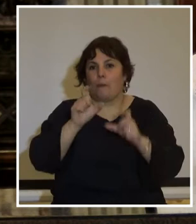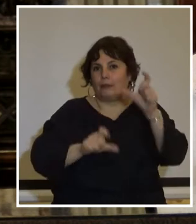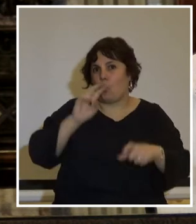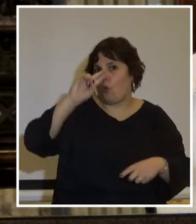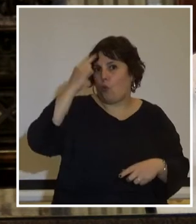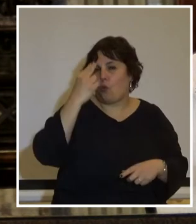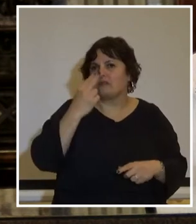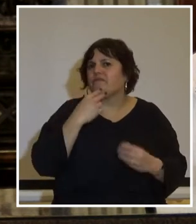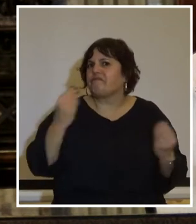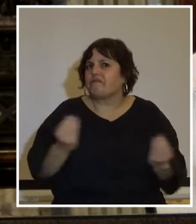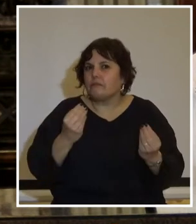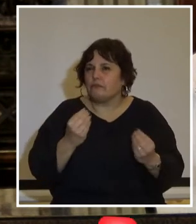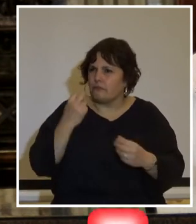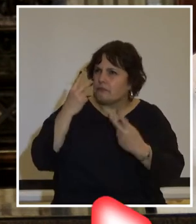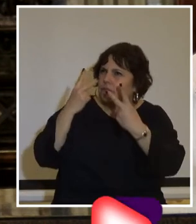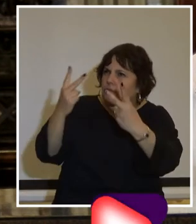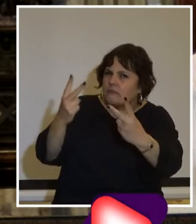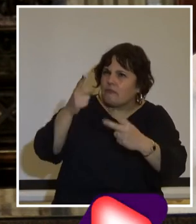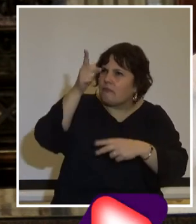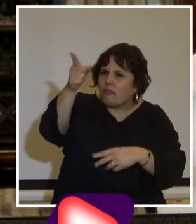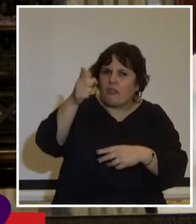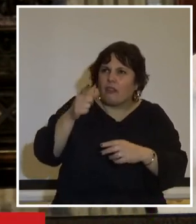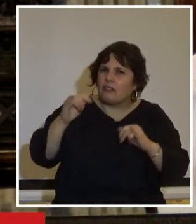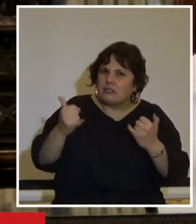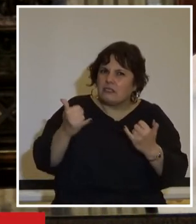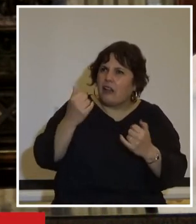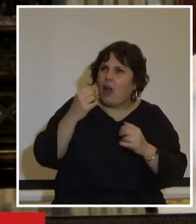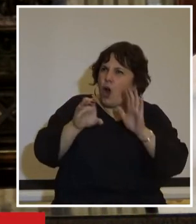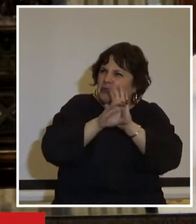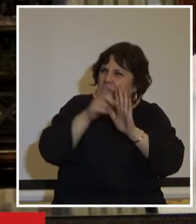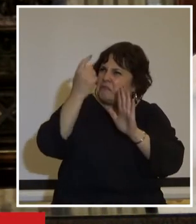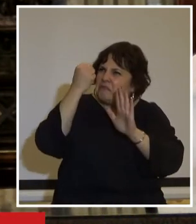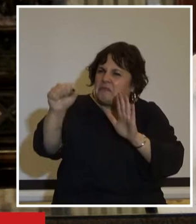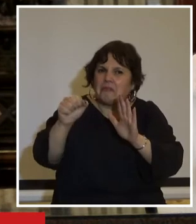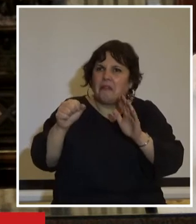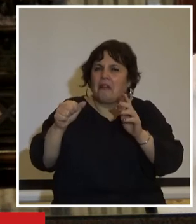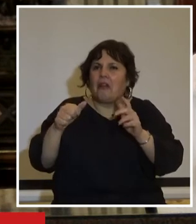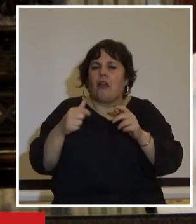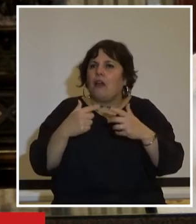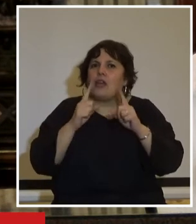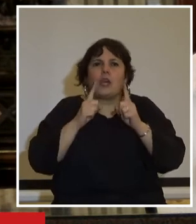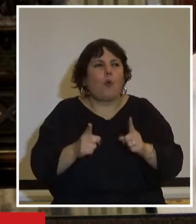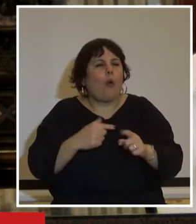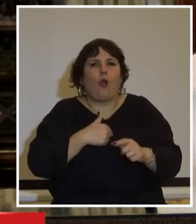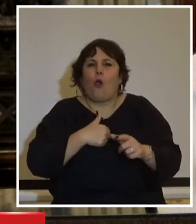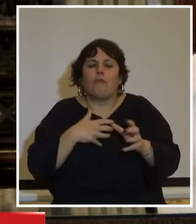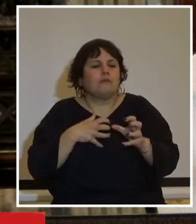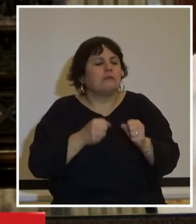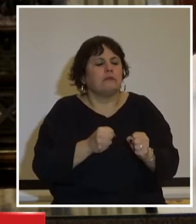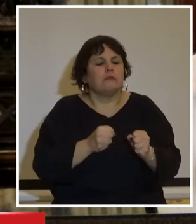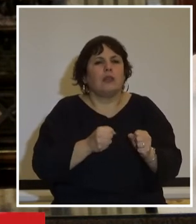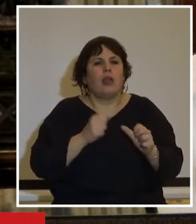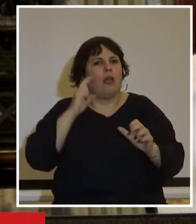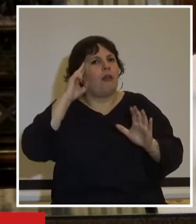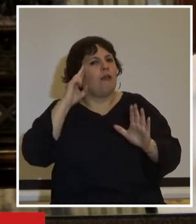que, frente a aquellos que transgredían los marcos constitucionales, se aferraron a la vigencia de la